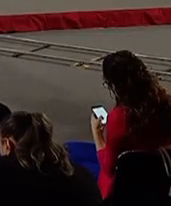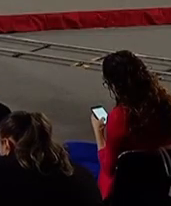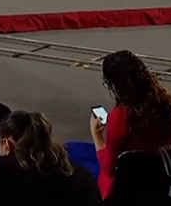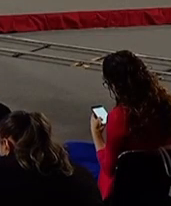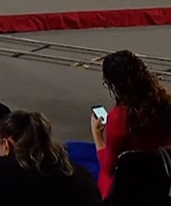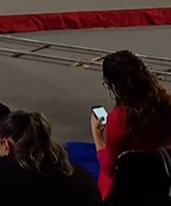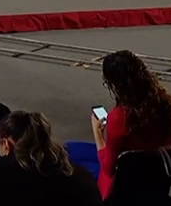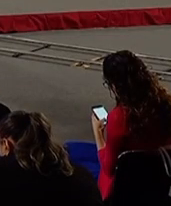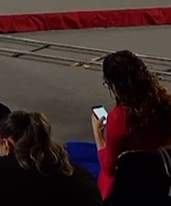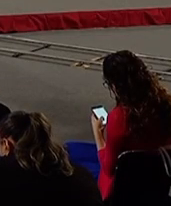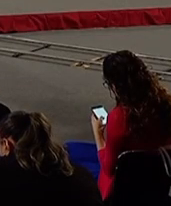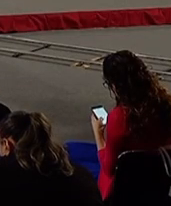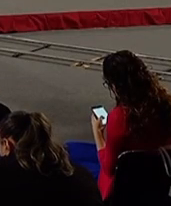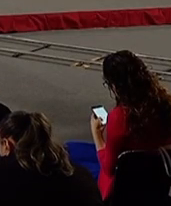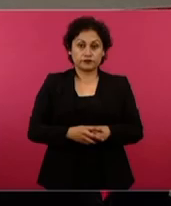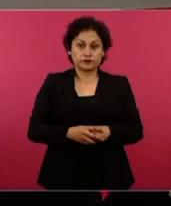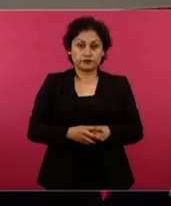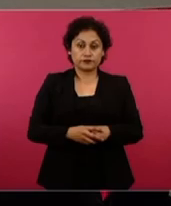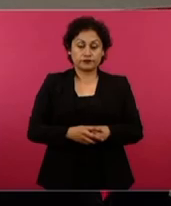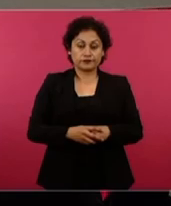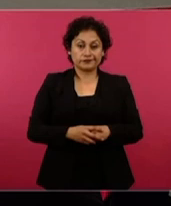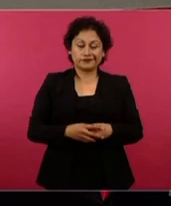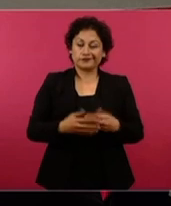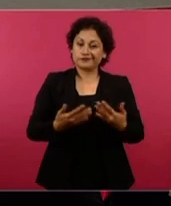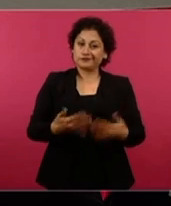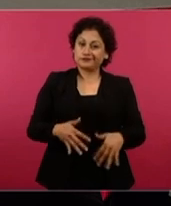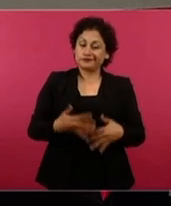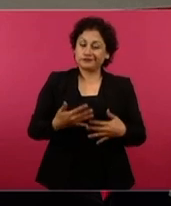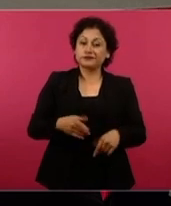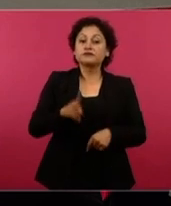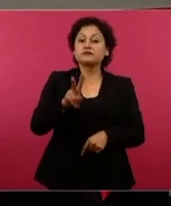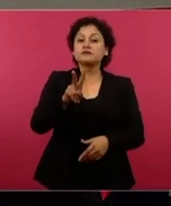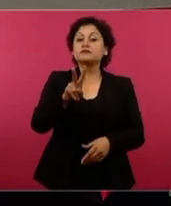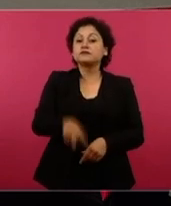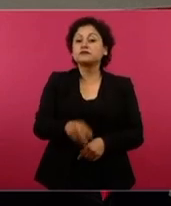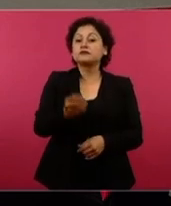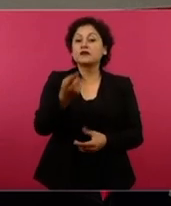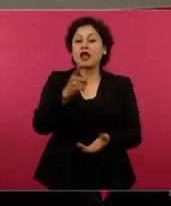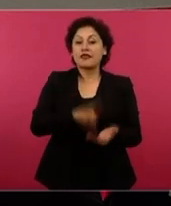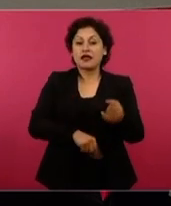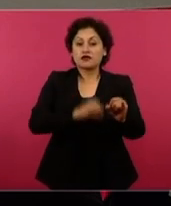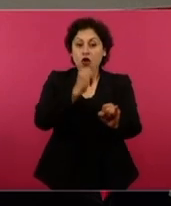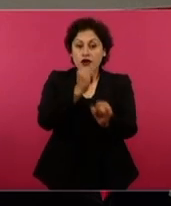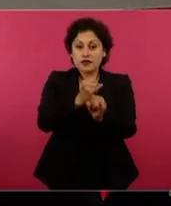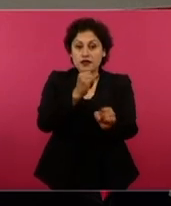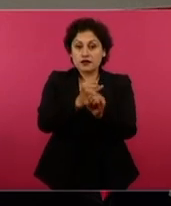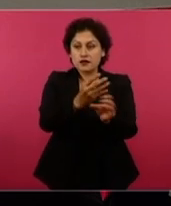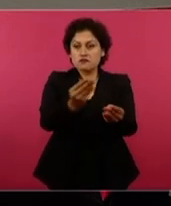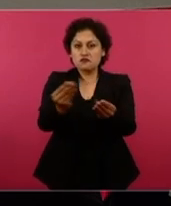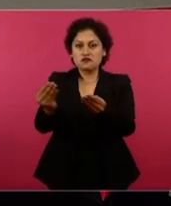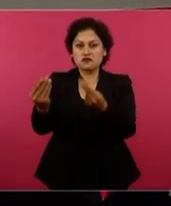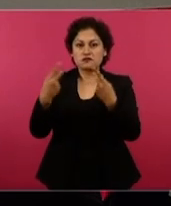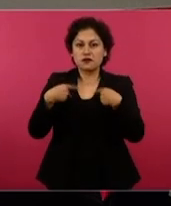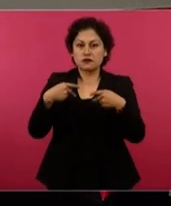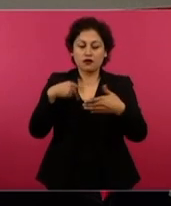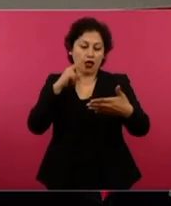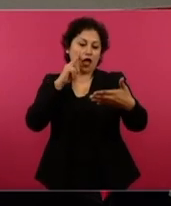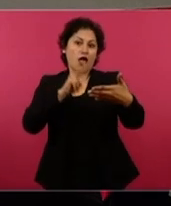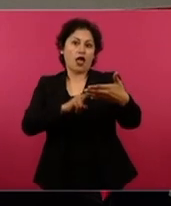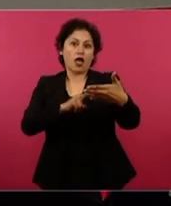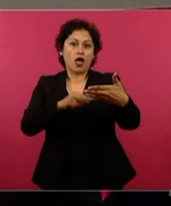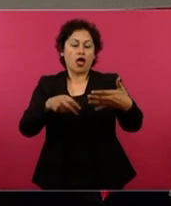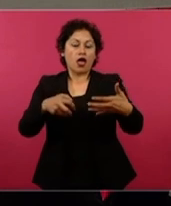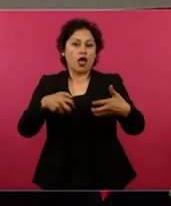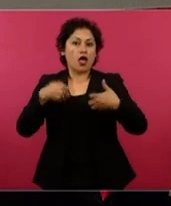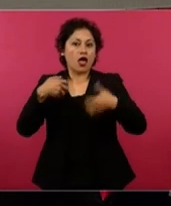que rechaza la histeria de los medios de comunicación contra los libros de texto gratuitos. Les vamos